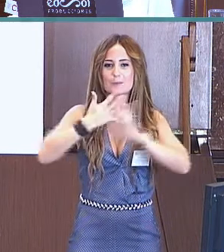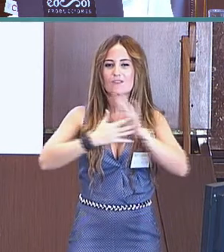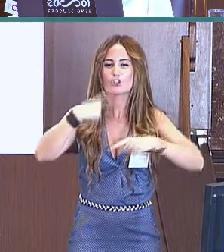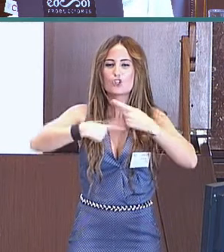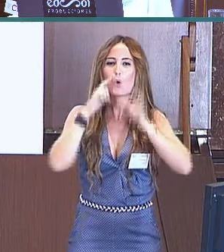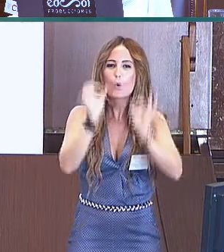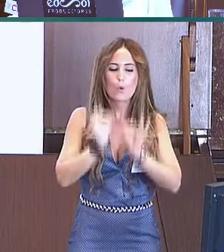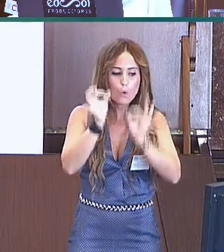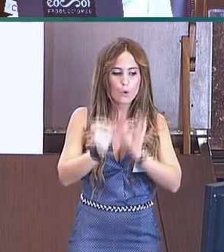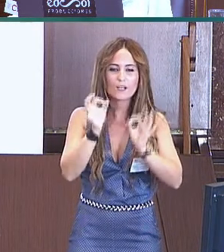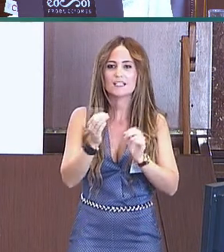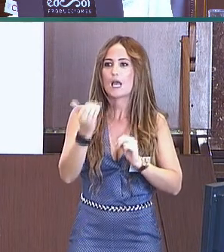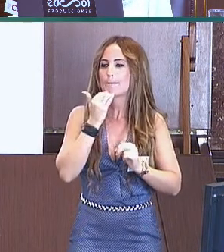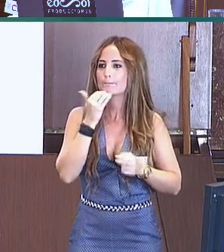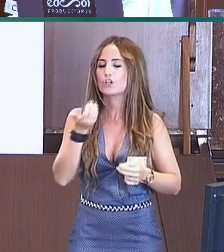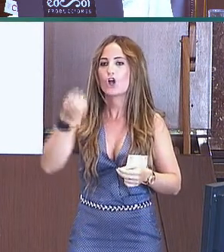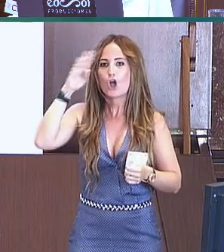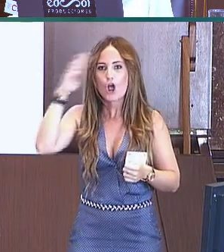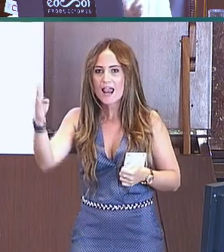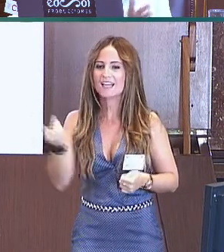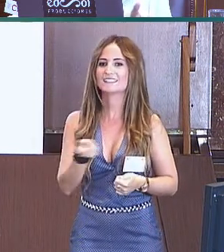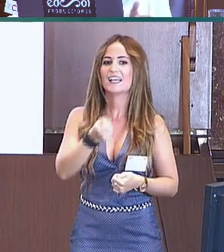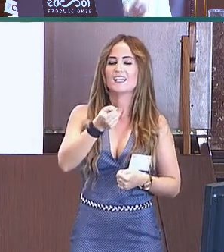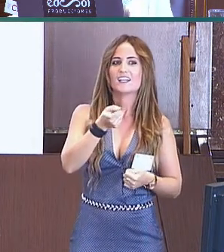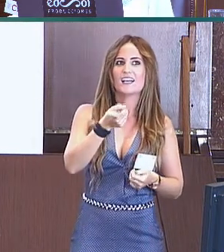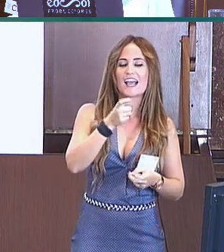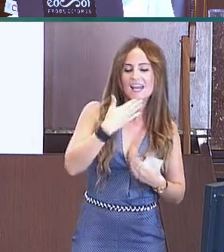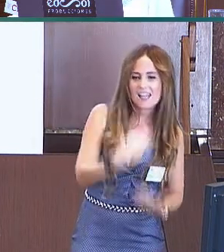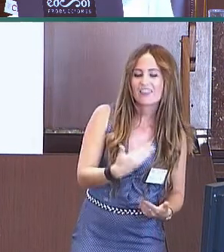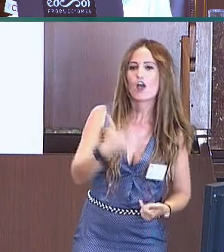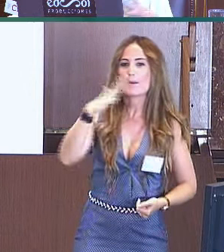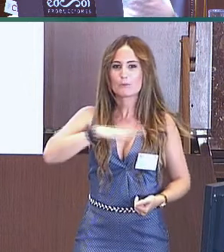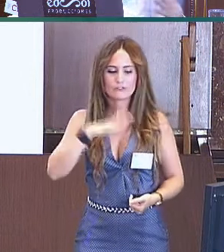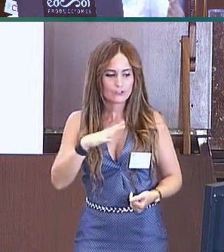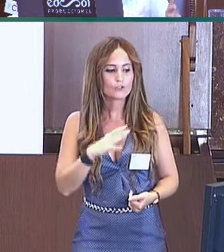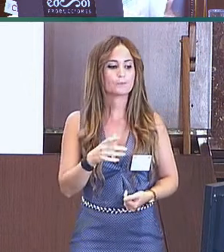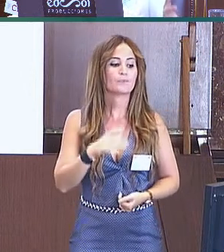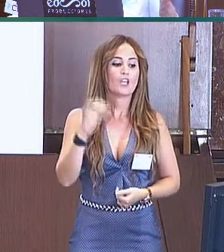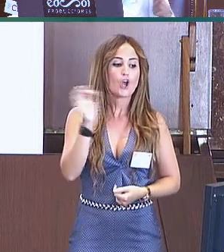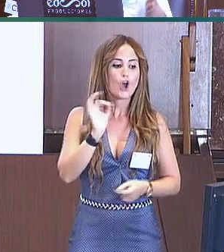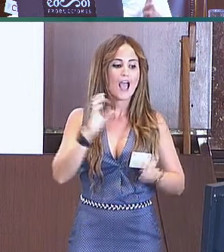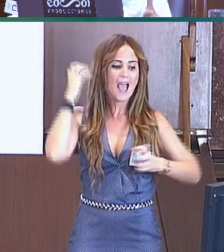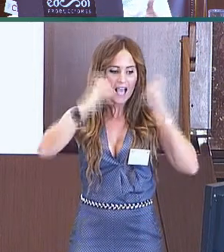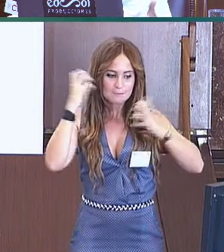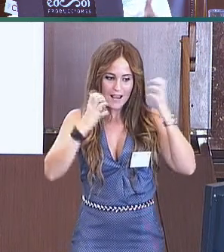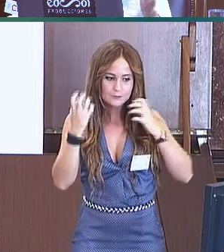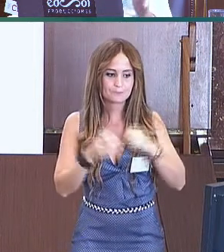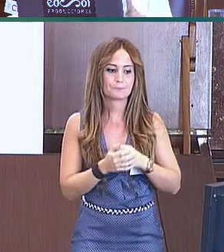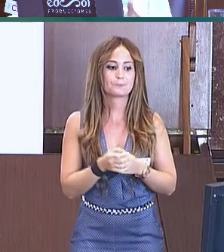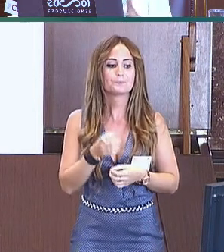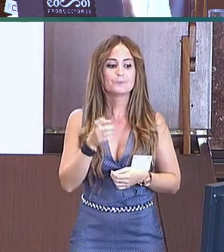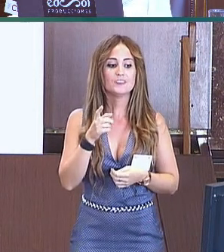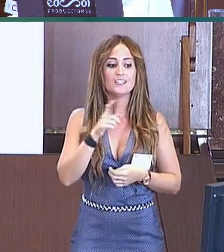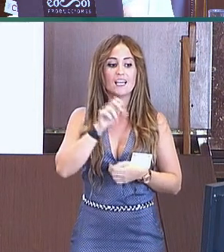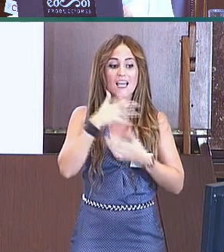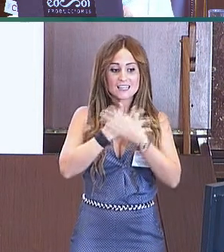y el vocabulario referido a las personas. De 16 a 19 meses, pues además de frases tempranas, juegos y rutinas, lo que